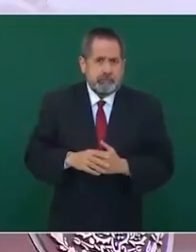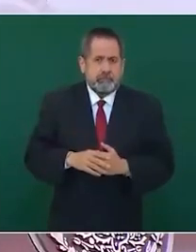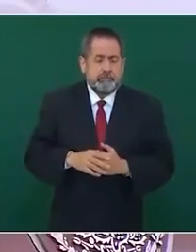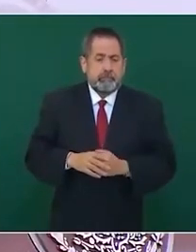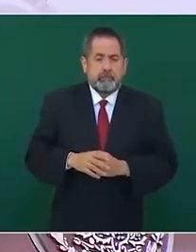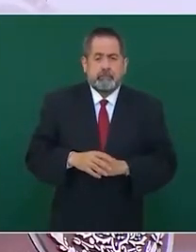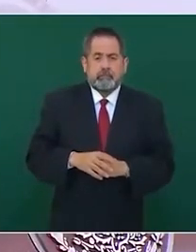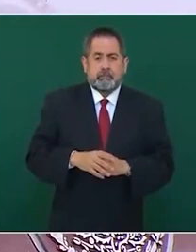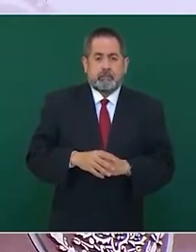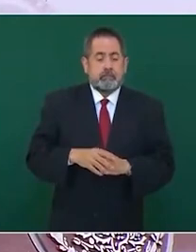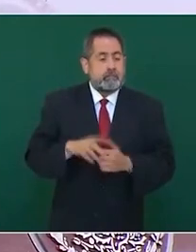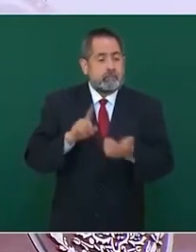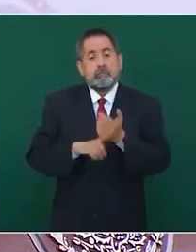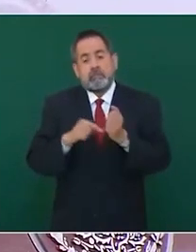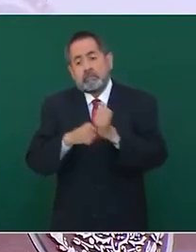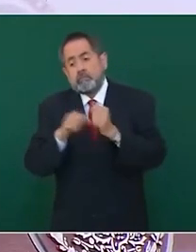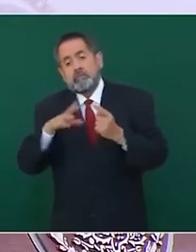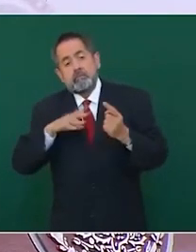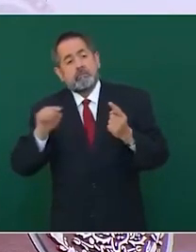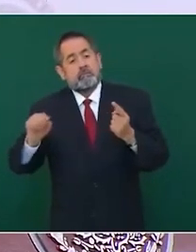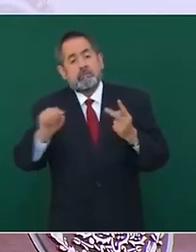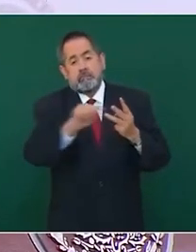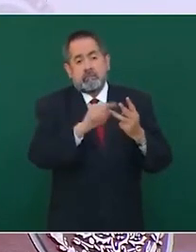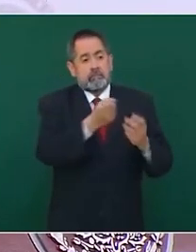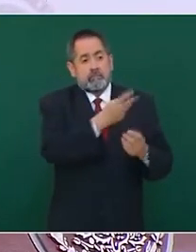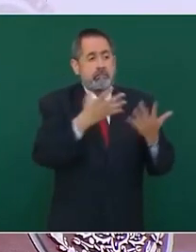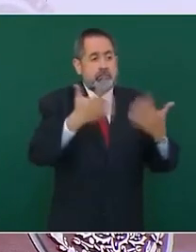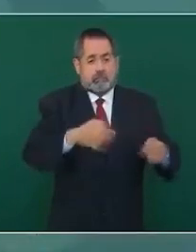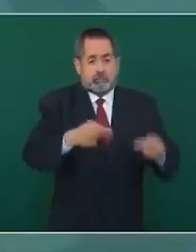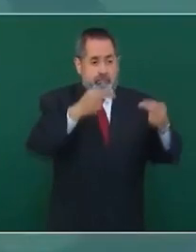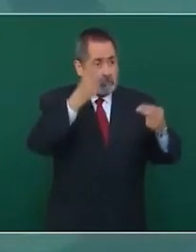porque hay empresarios,